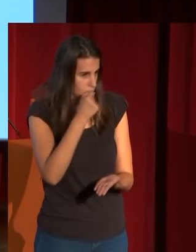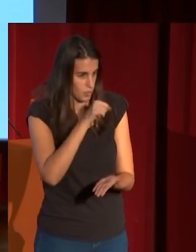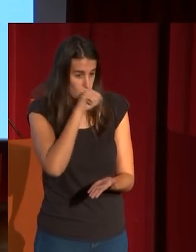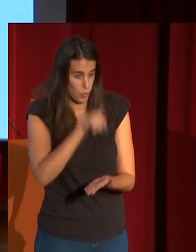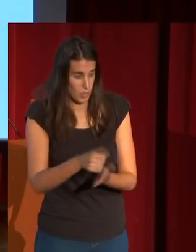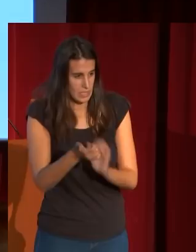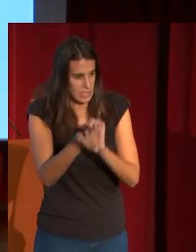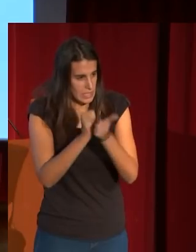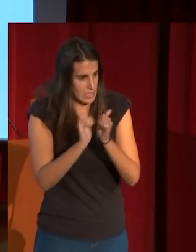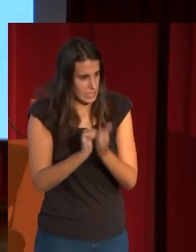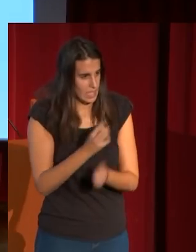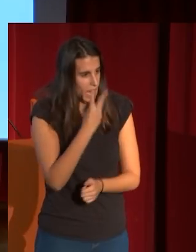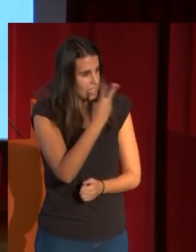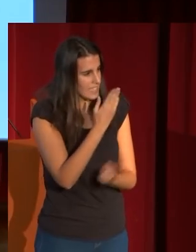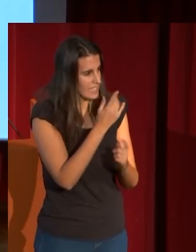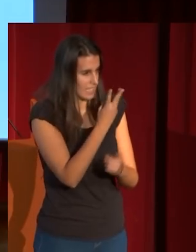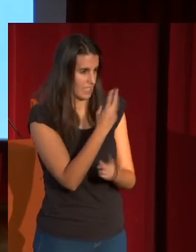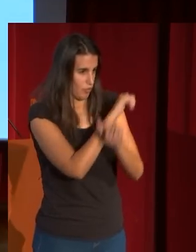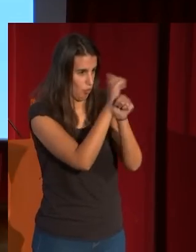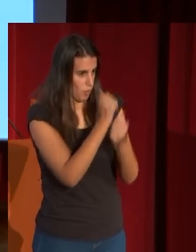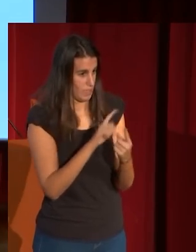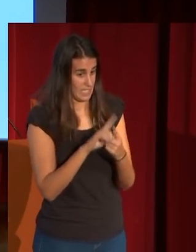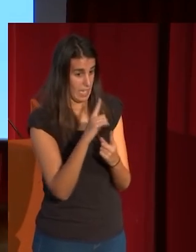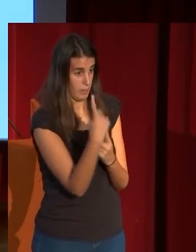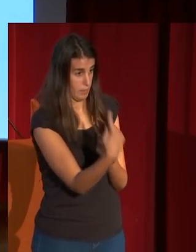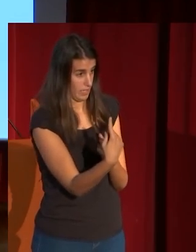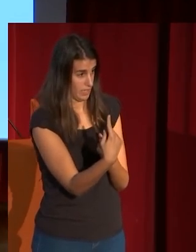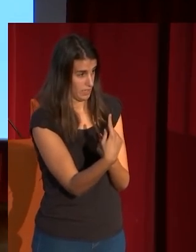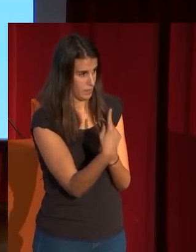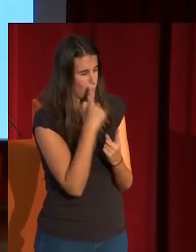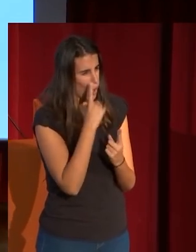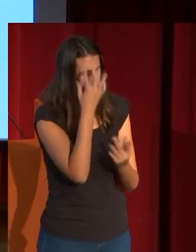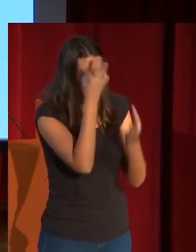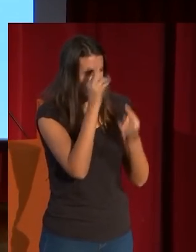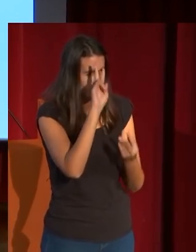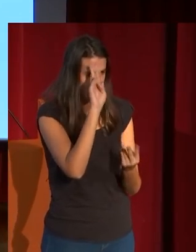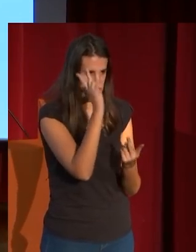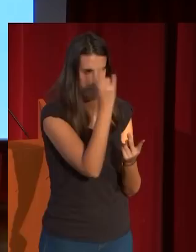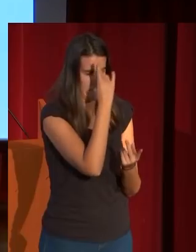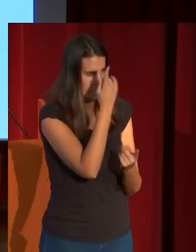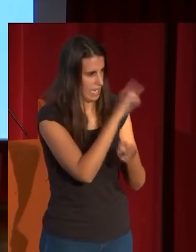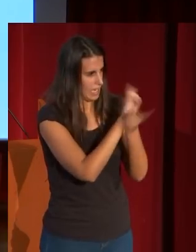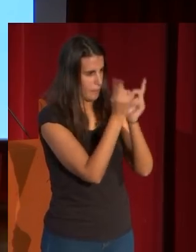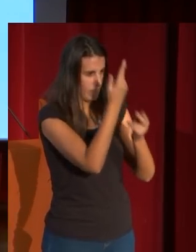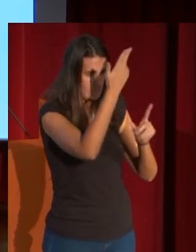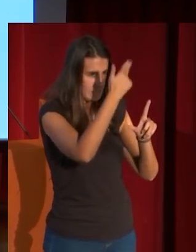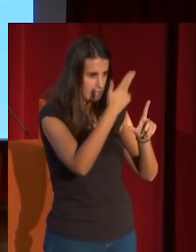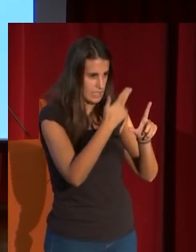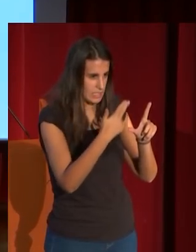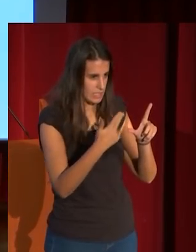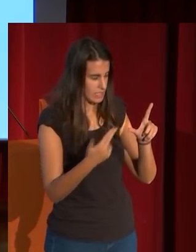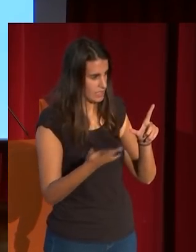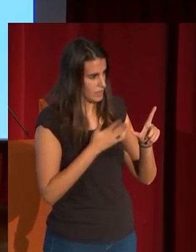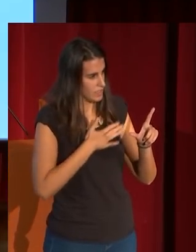él hace tres versiones esta es la primera pero la rehace posteriormente cuando la compra su máximo coleccionista dándole